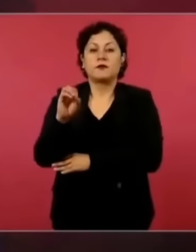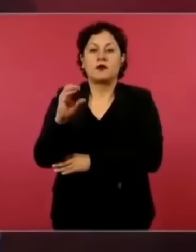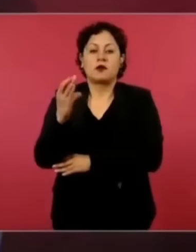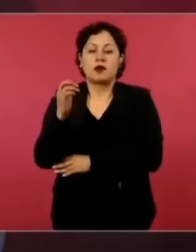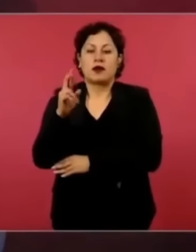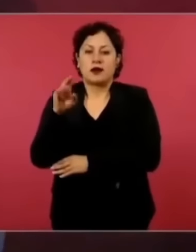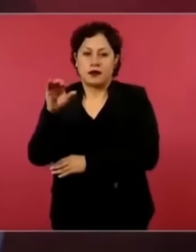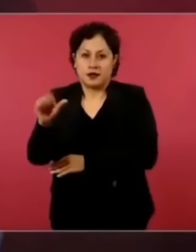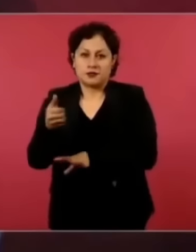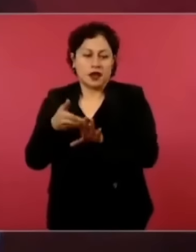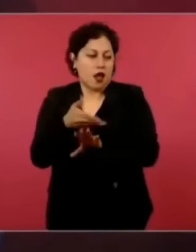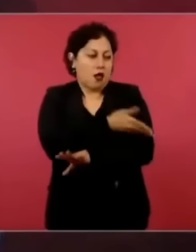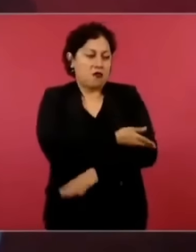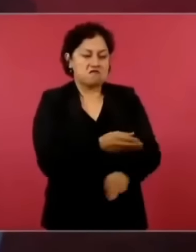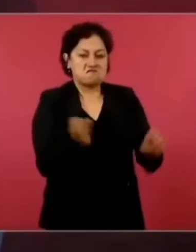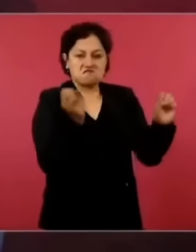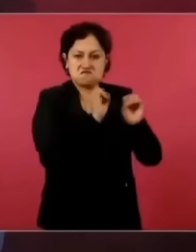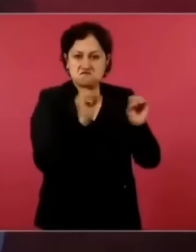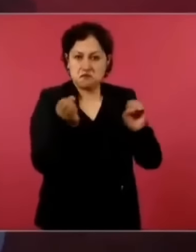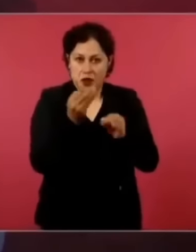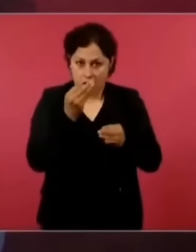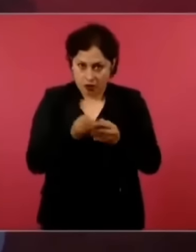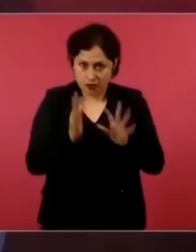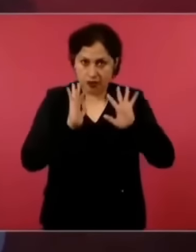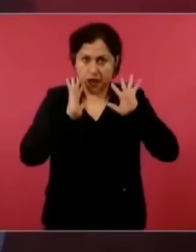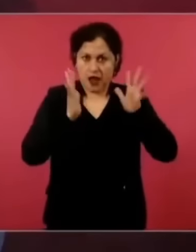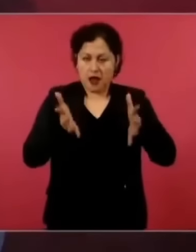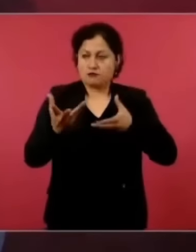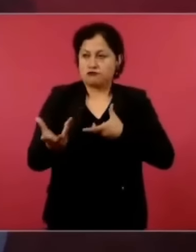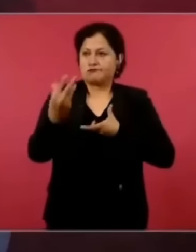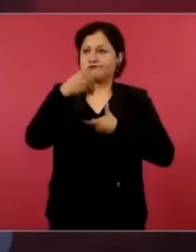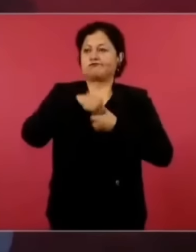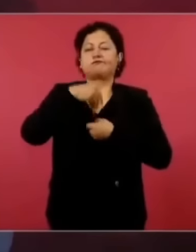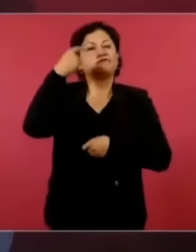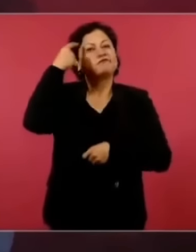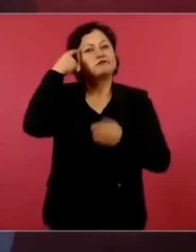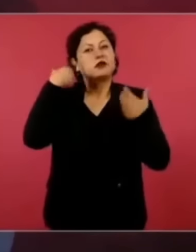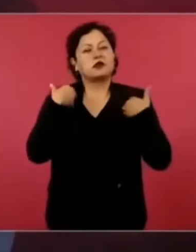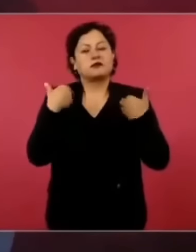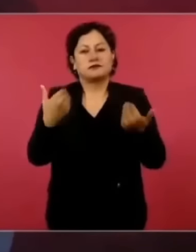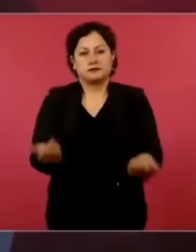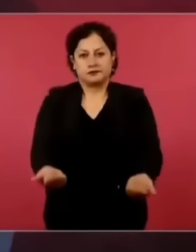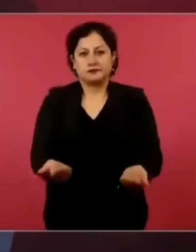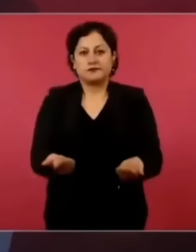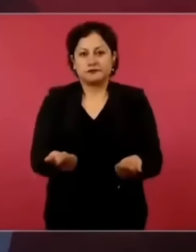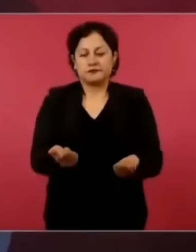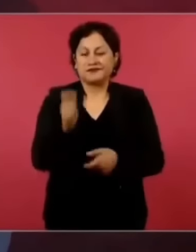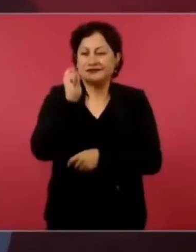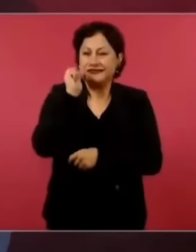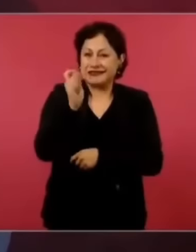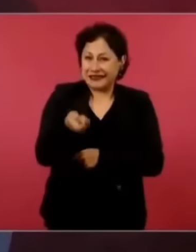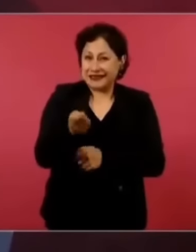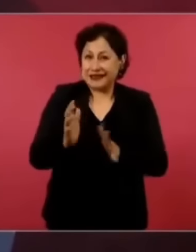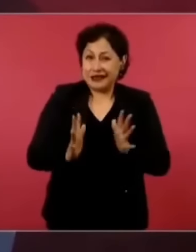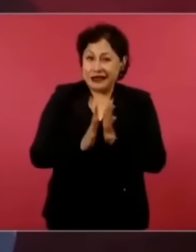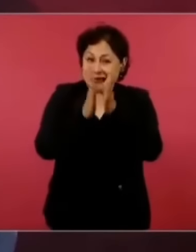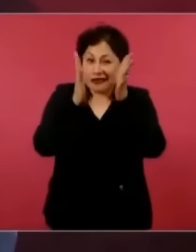entender que la democracia no es